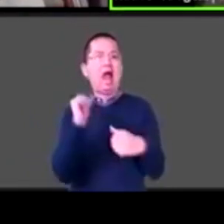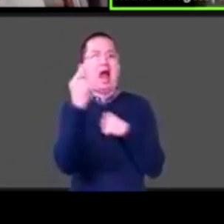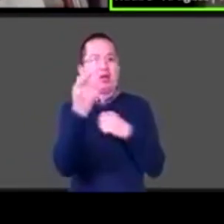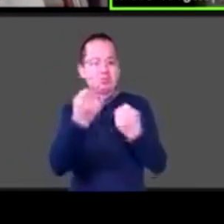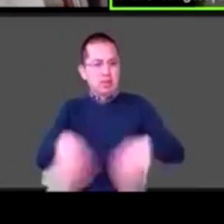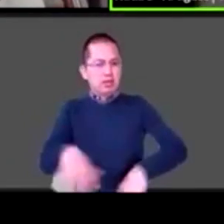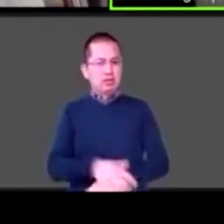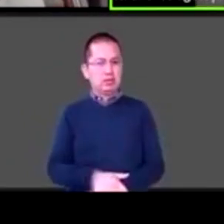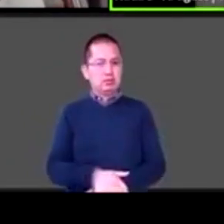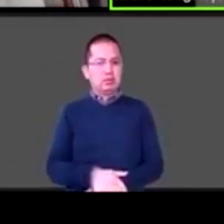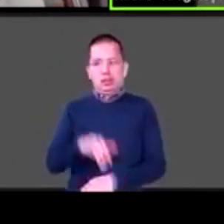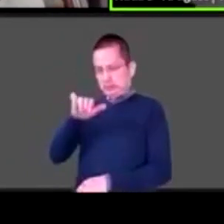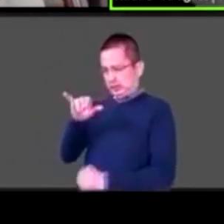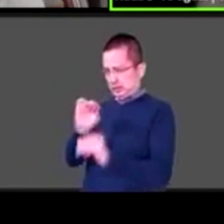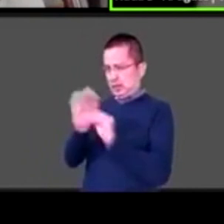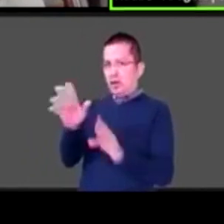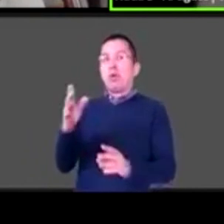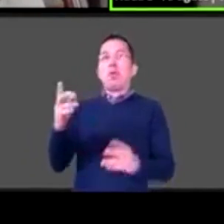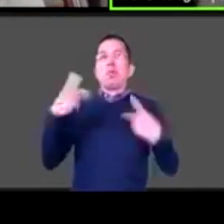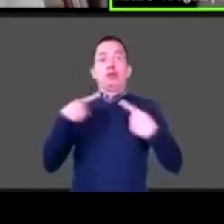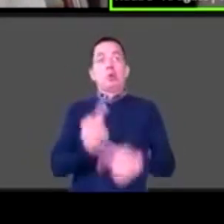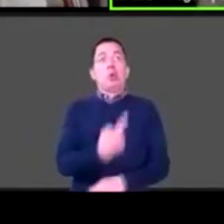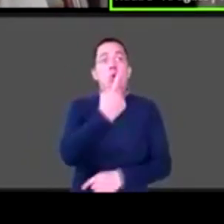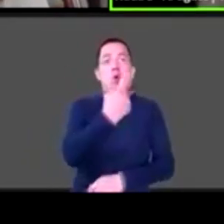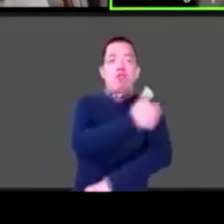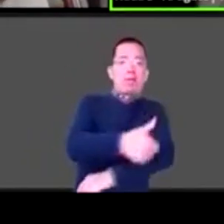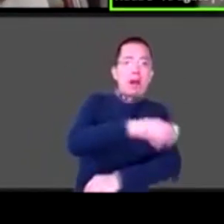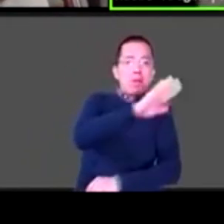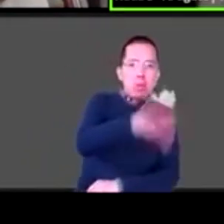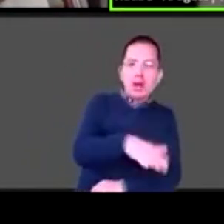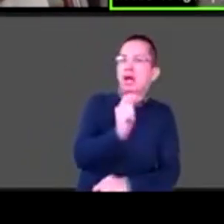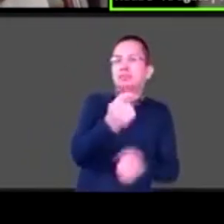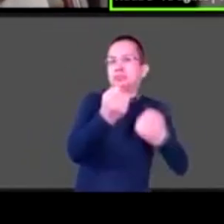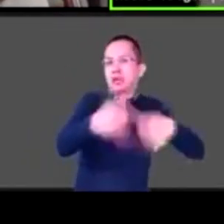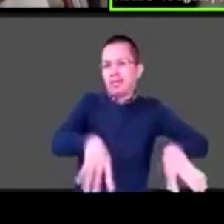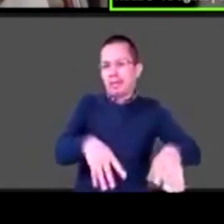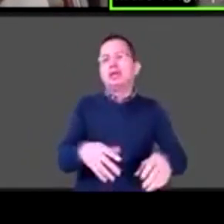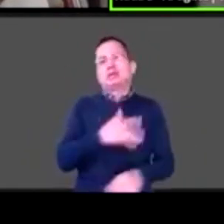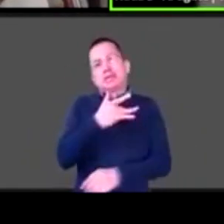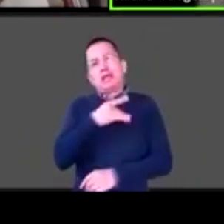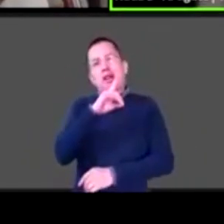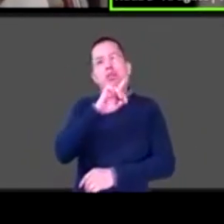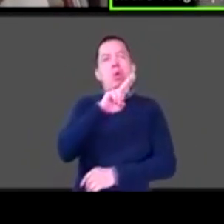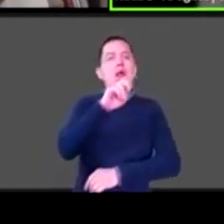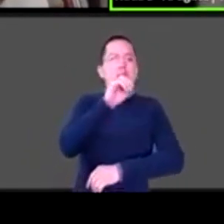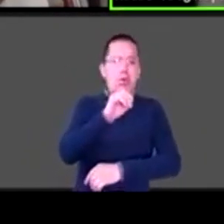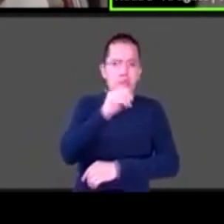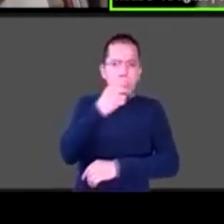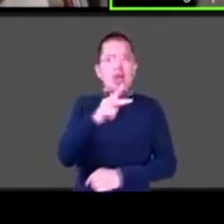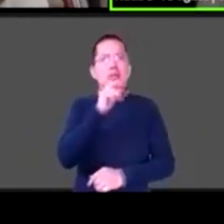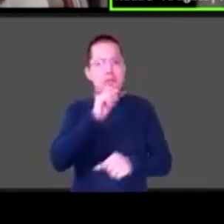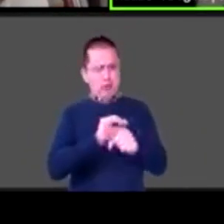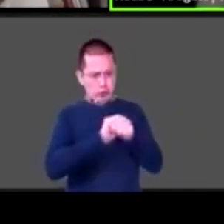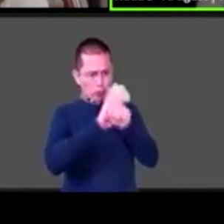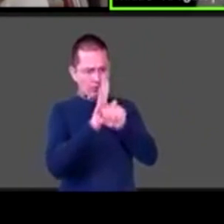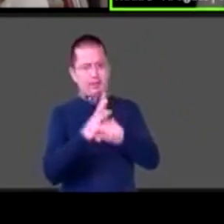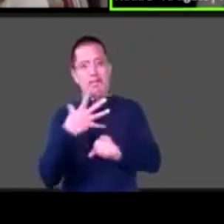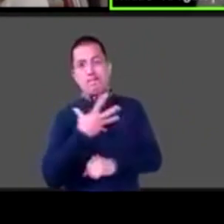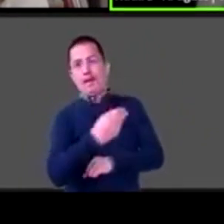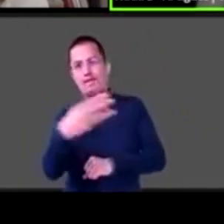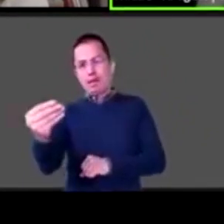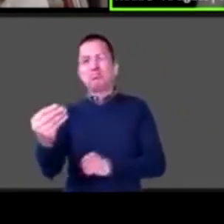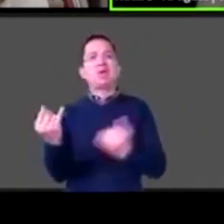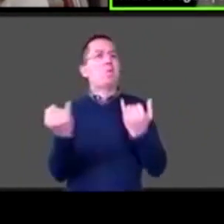duelo. De hecho, es un proceso de duelo la pandemia, porque hemos perdido trabajos, hemos perdido oportunidades de salir, hemos